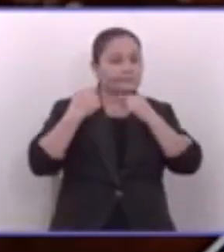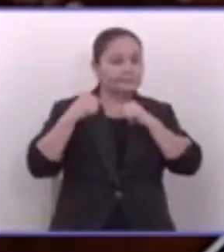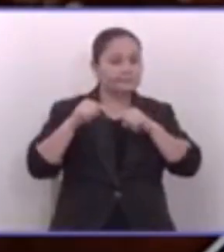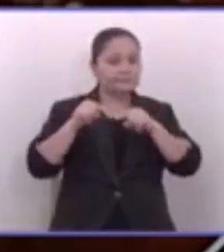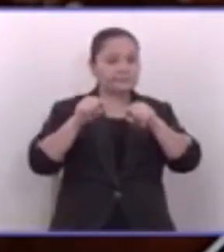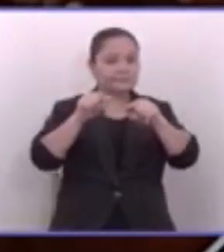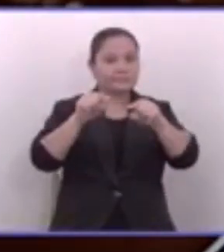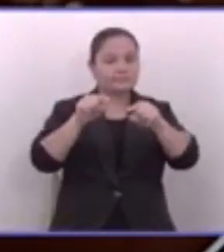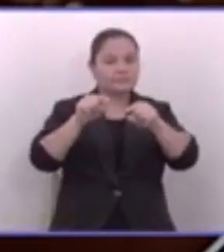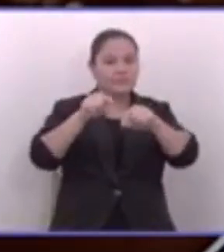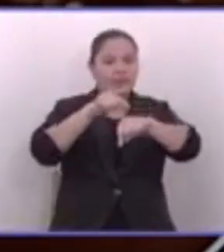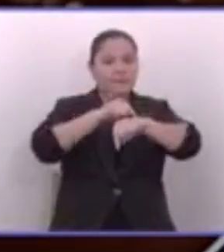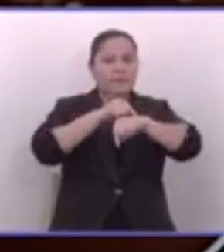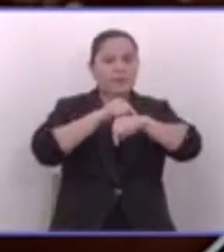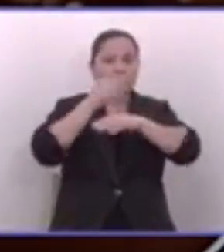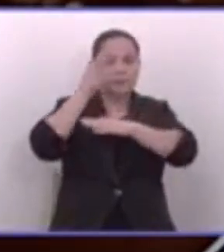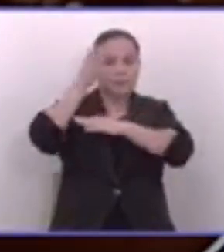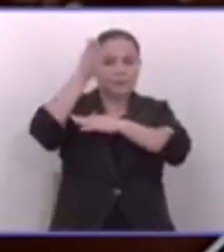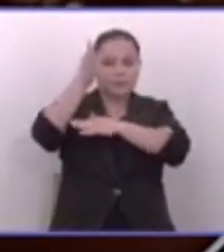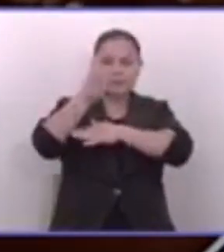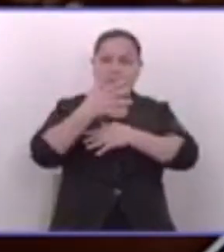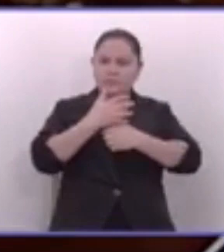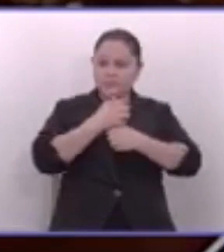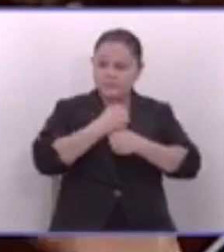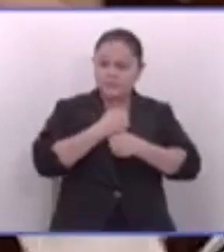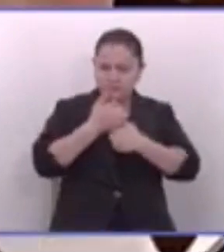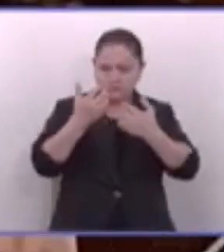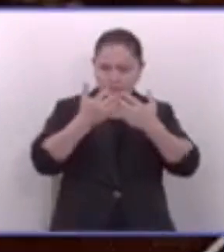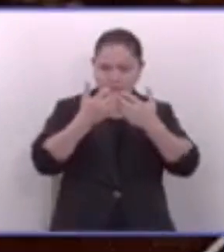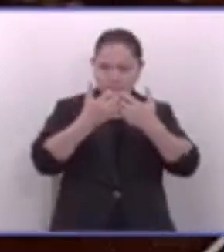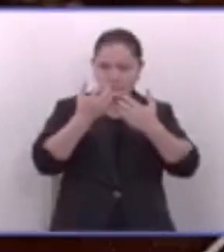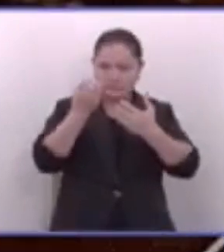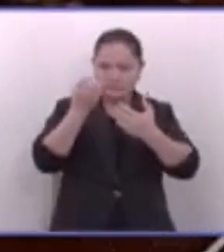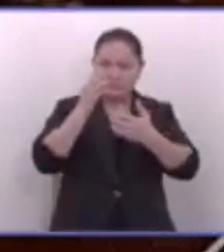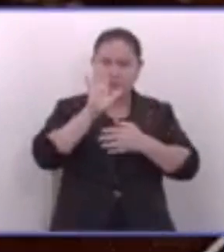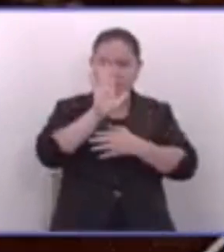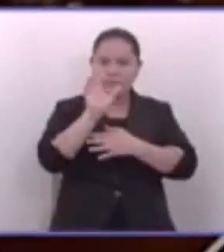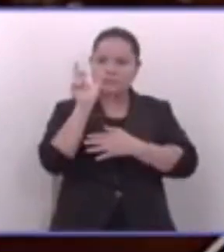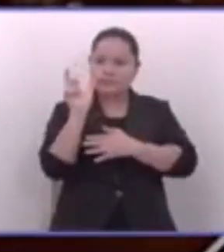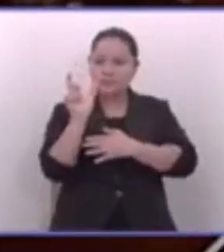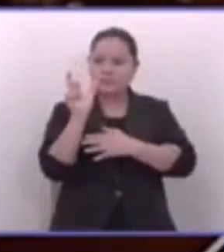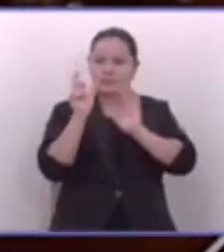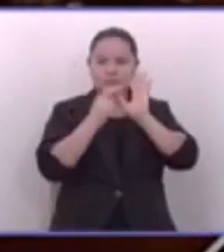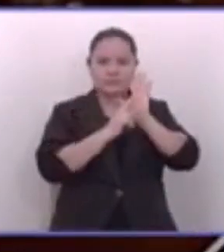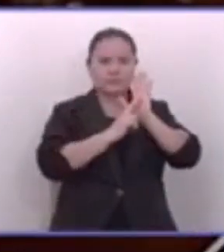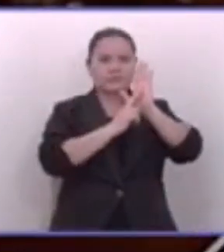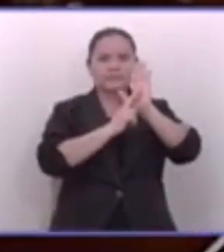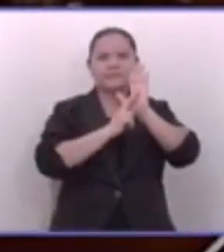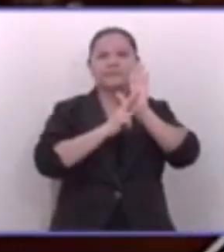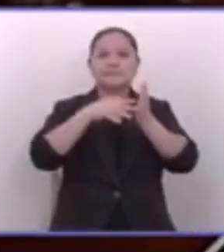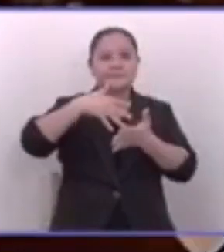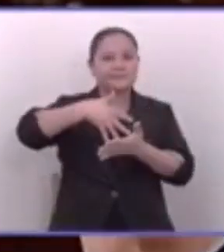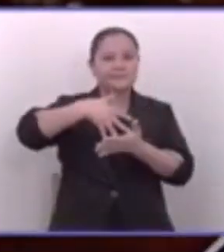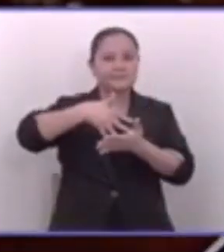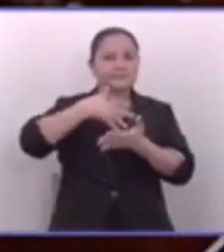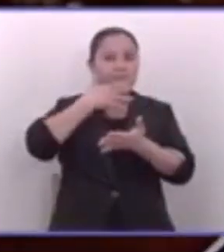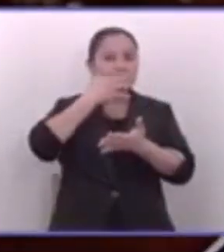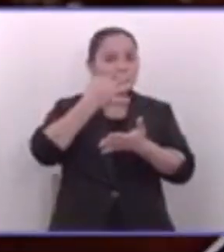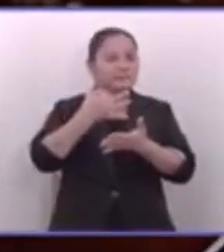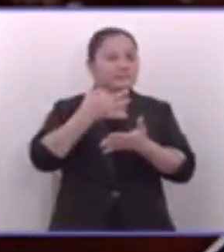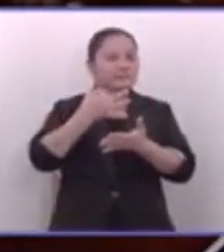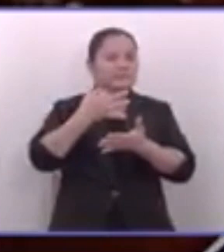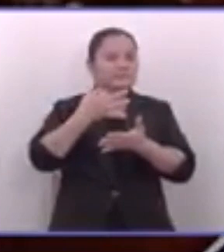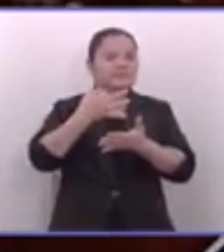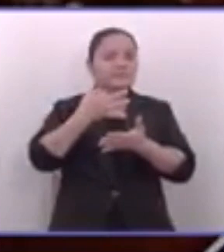mantener en el largo plazo. Pueden asegurarlo, colegas. Pueden empeñar su palabra como representantes del pueblo. De que hoy sí